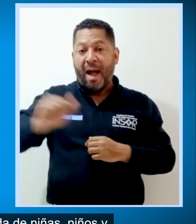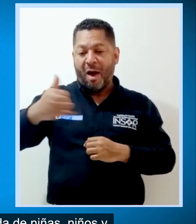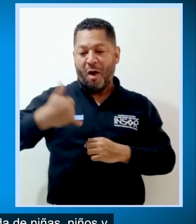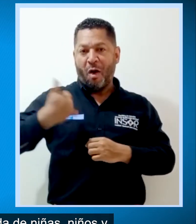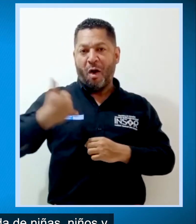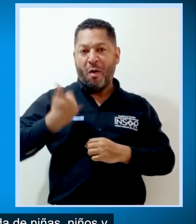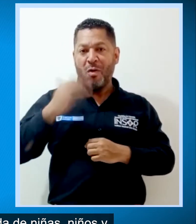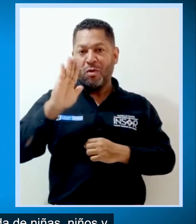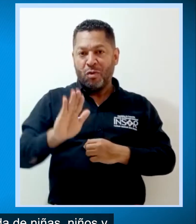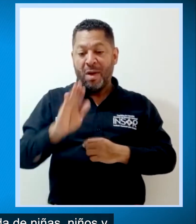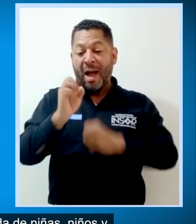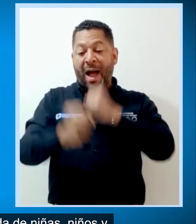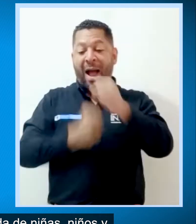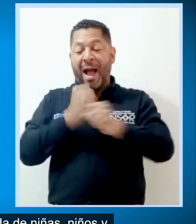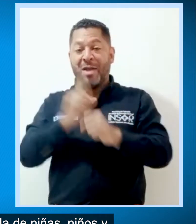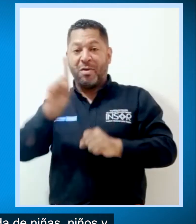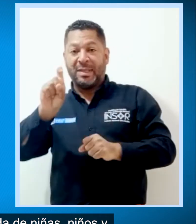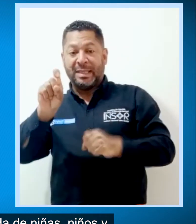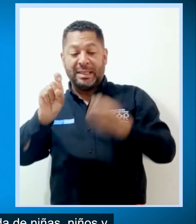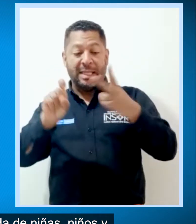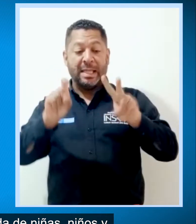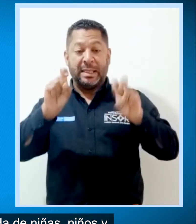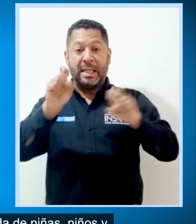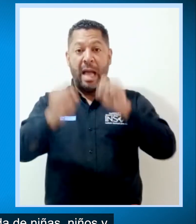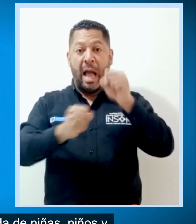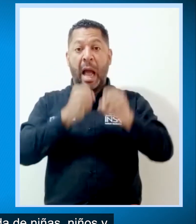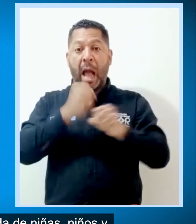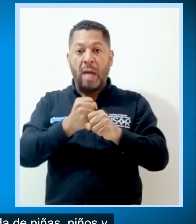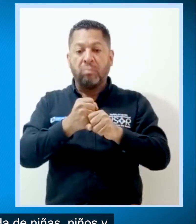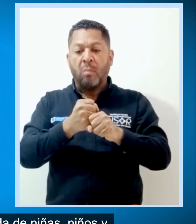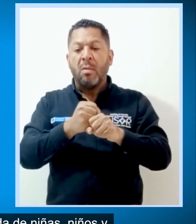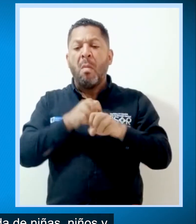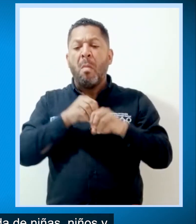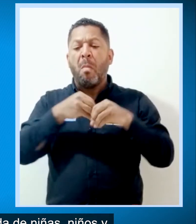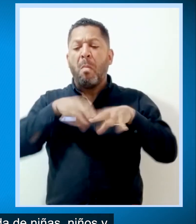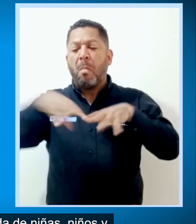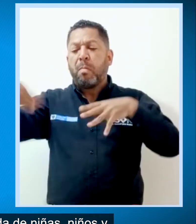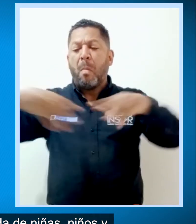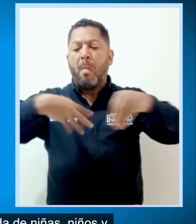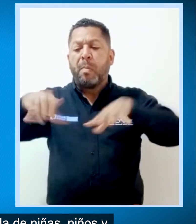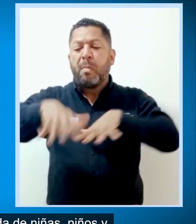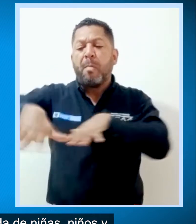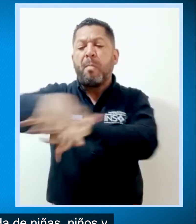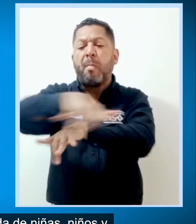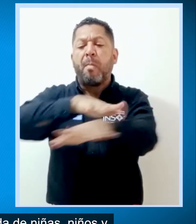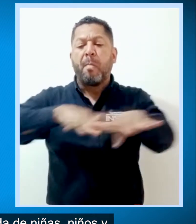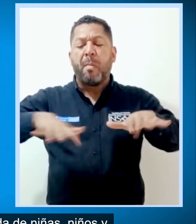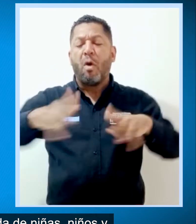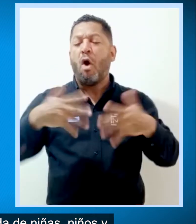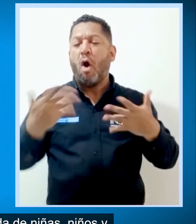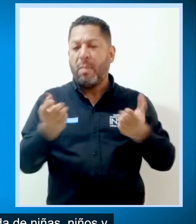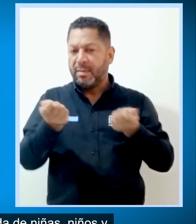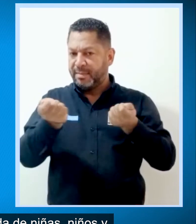niñas, niños y adolescentes entre 6 y 17 años al espacio público.